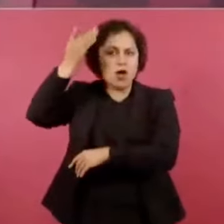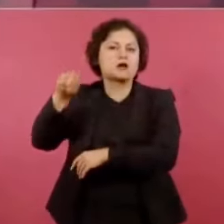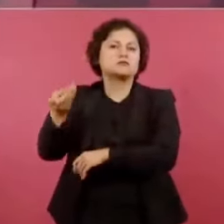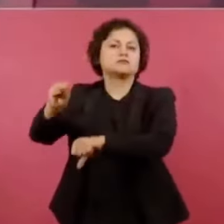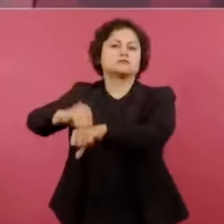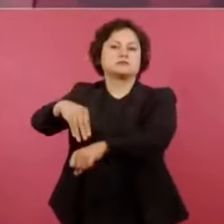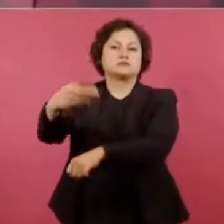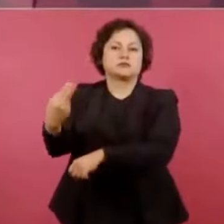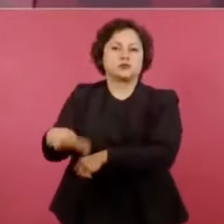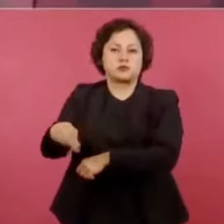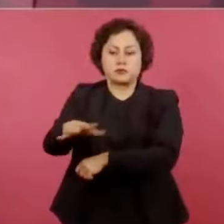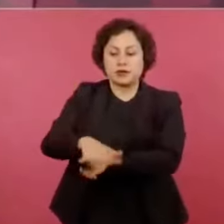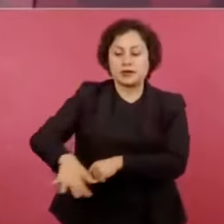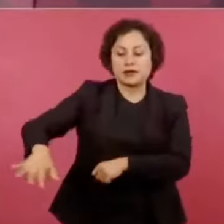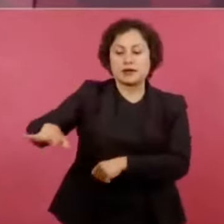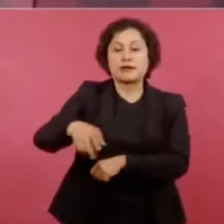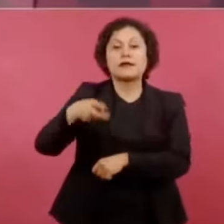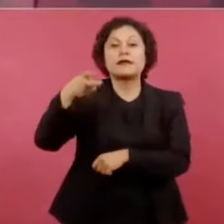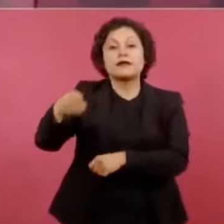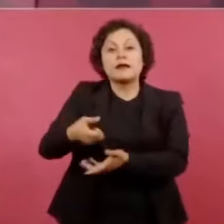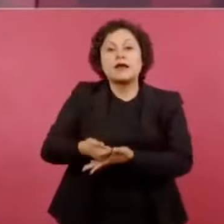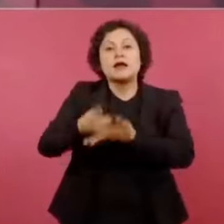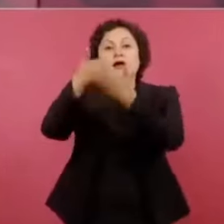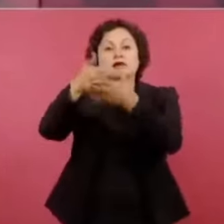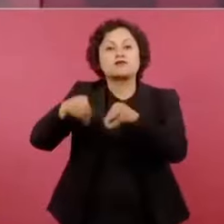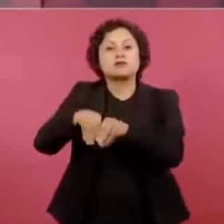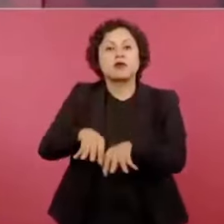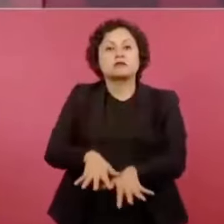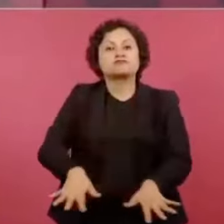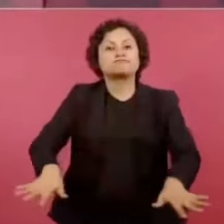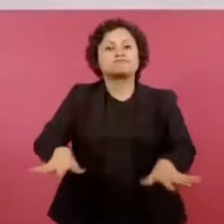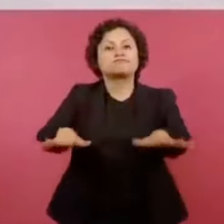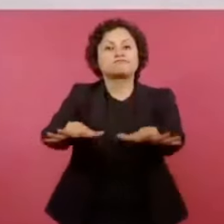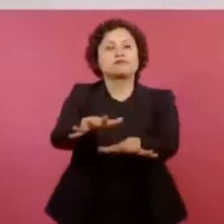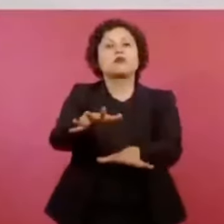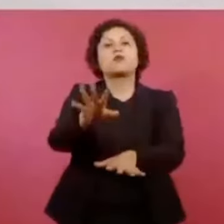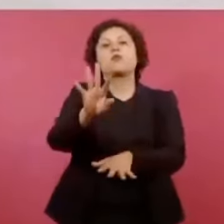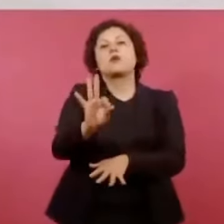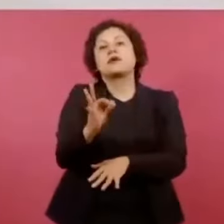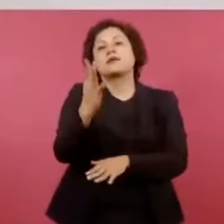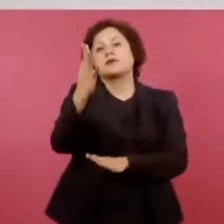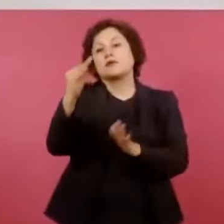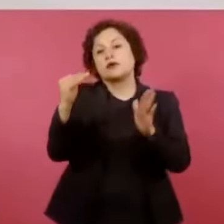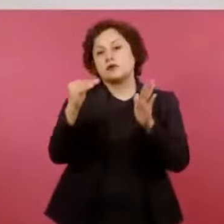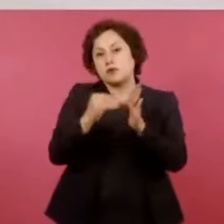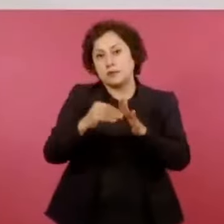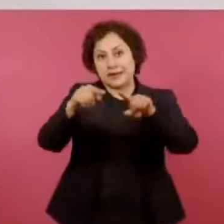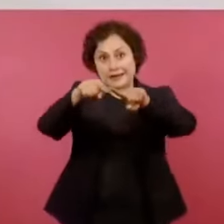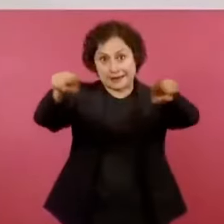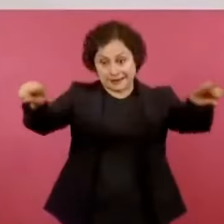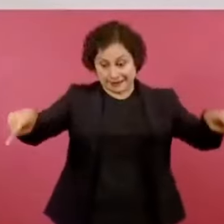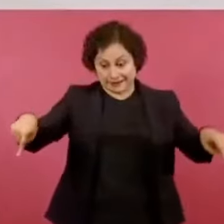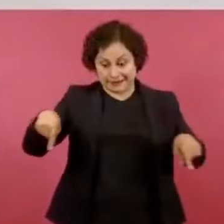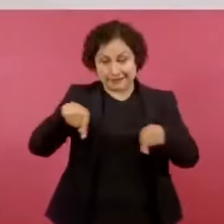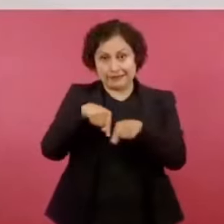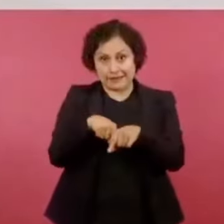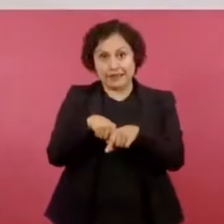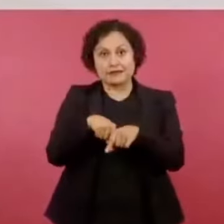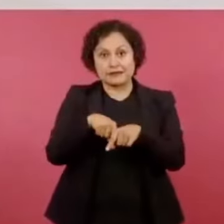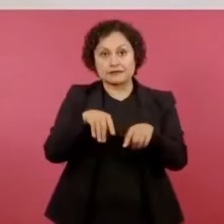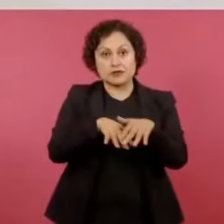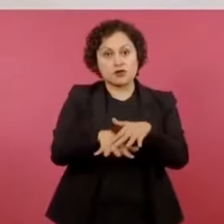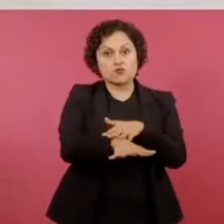es un distrito de riego de 44 mil hectáreas. Estamos hablando de